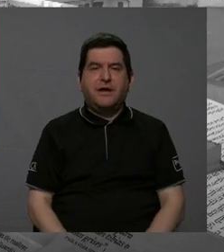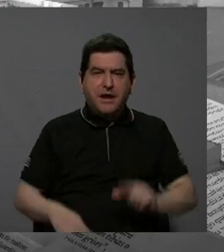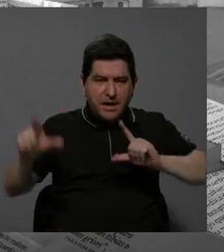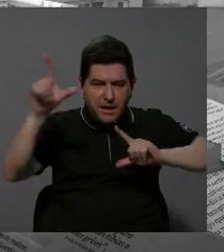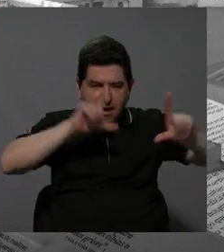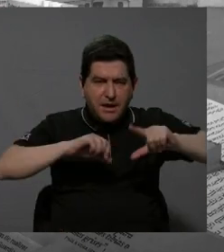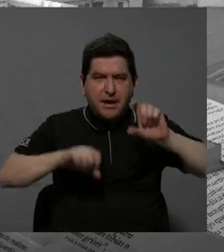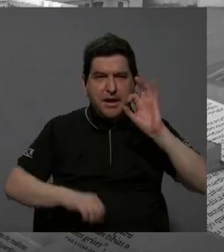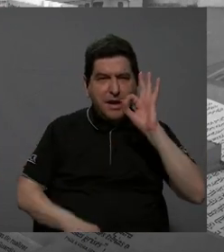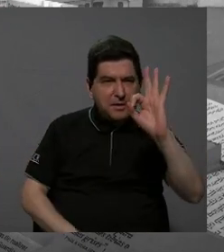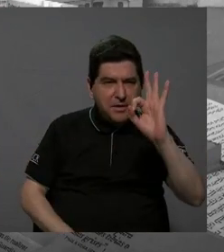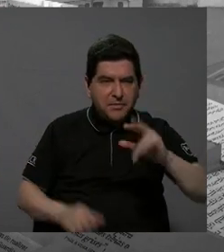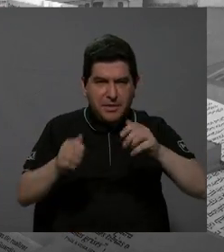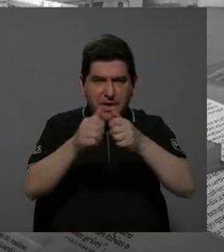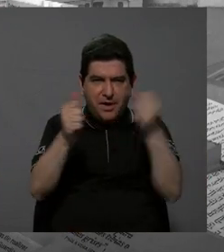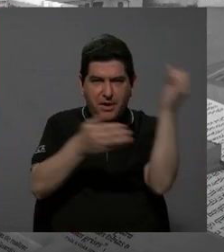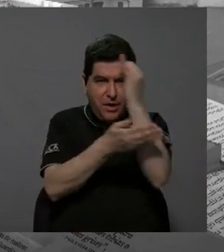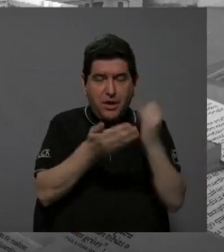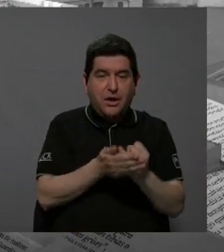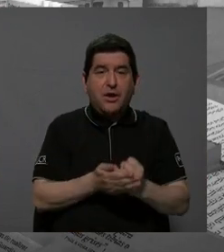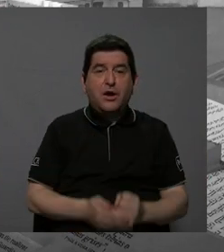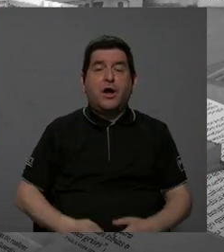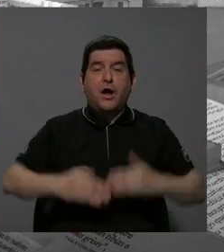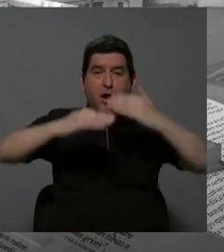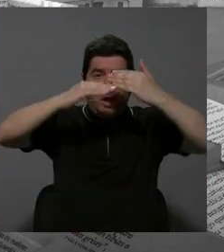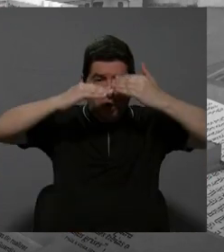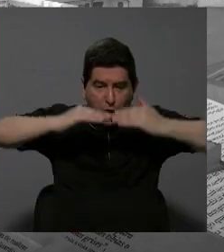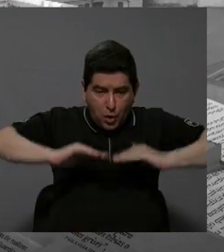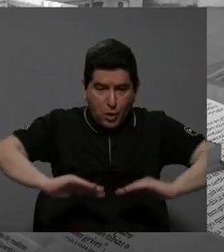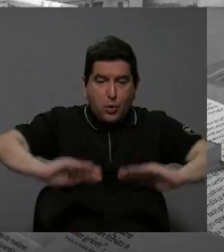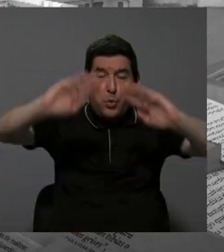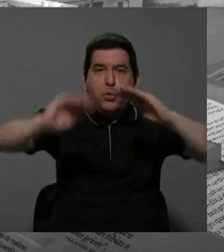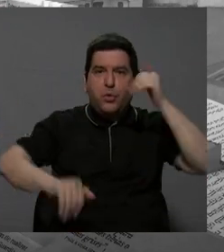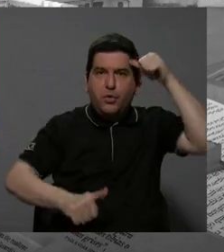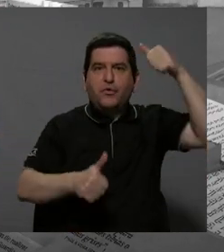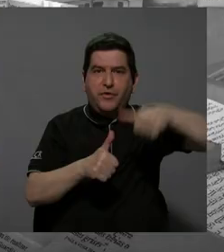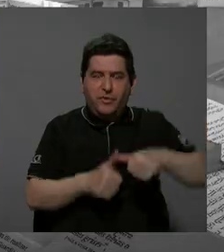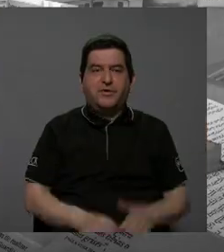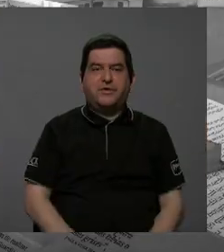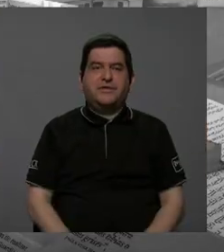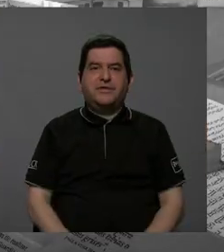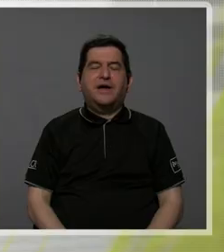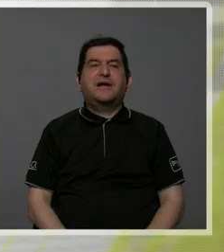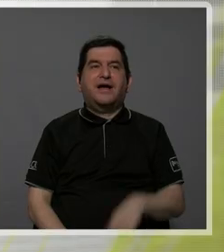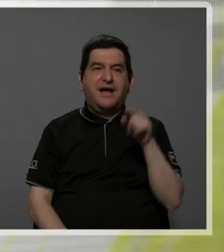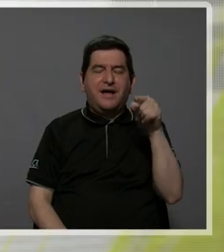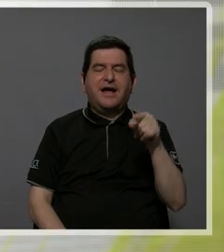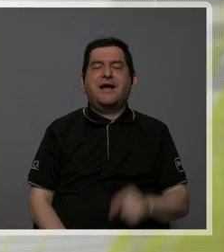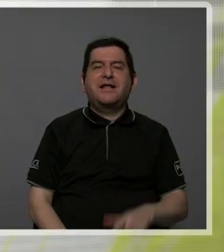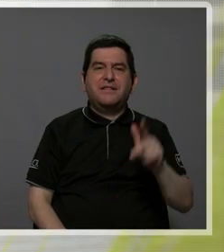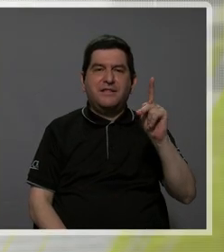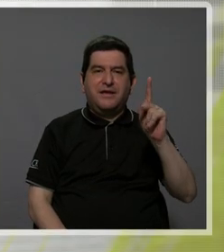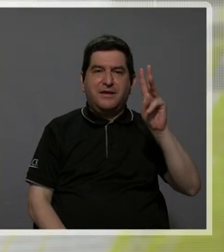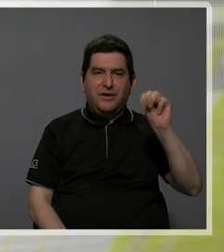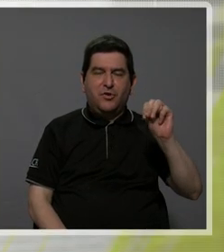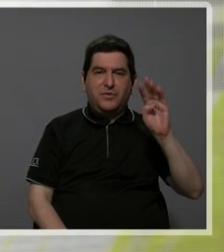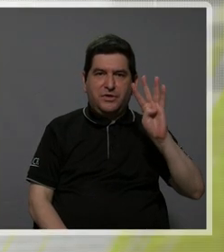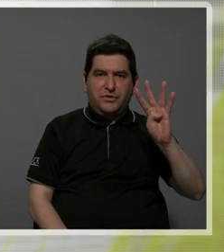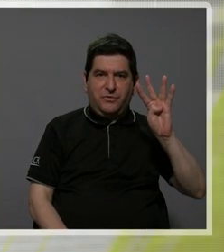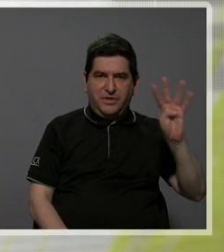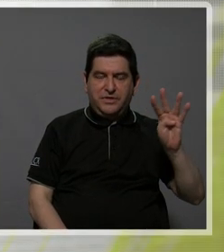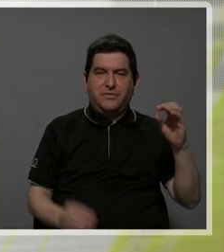bien mapeado. Han habido hundimientos. Todos nos acordaremos del famoso hundimiento del 44 más 500, que después de